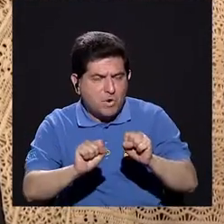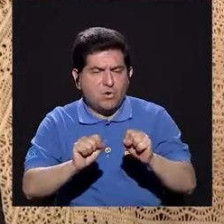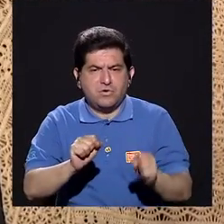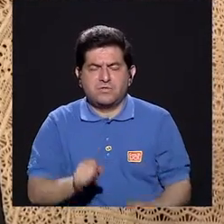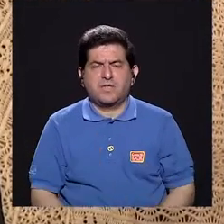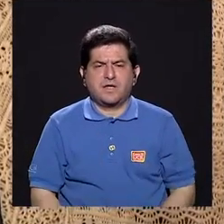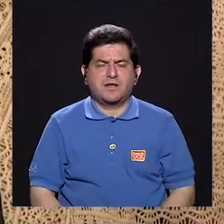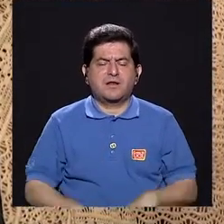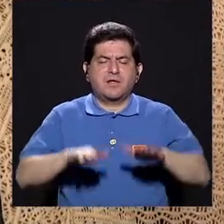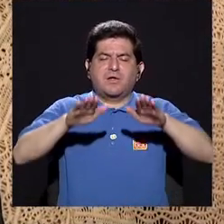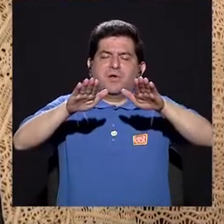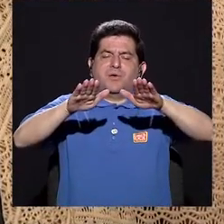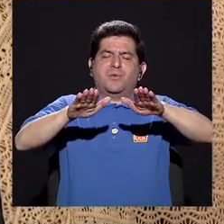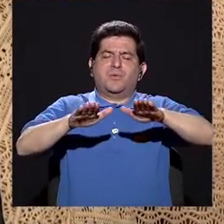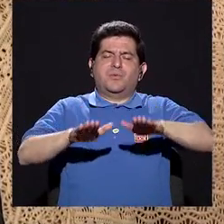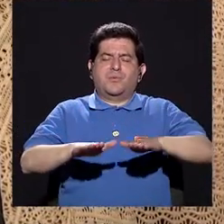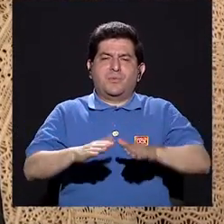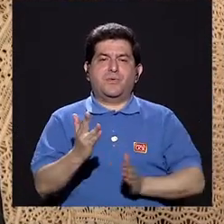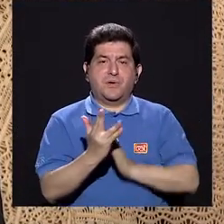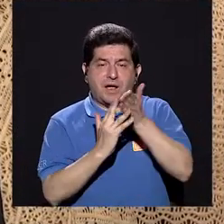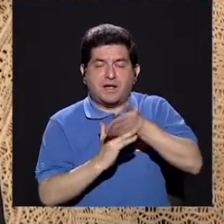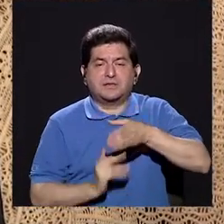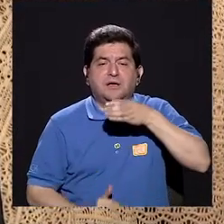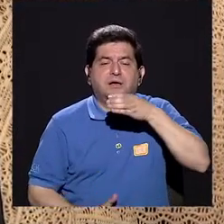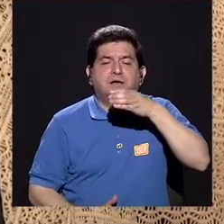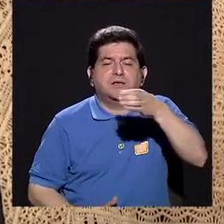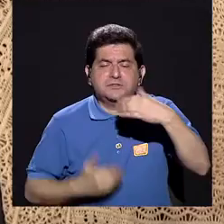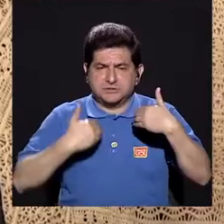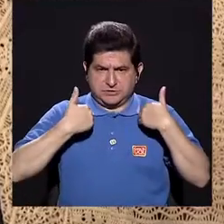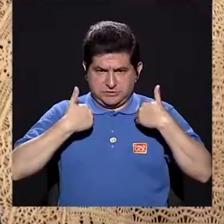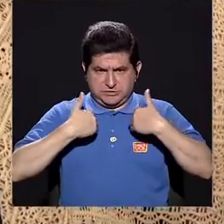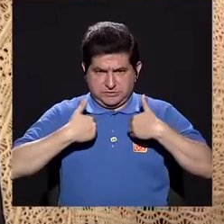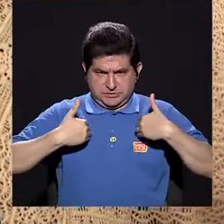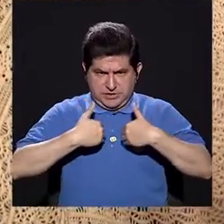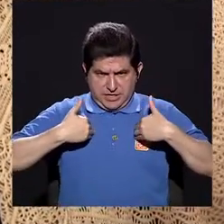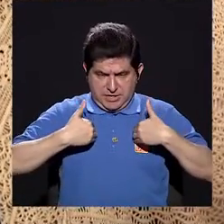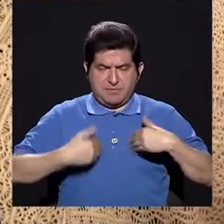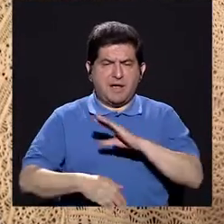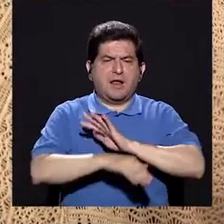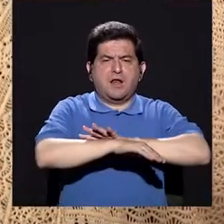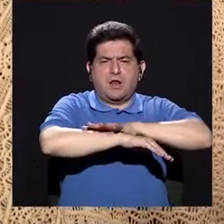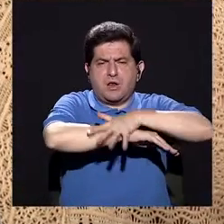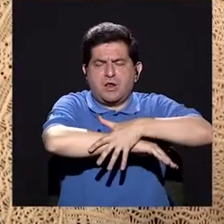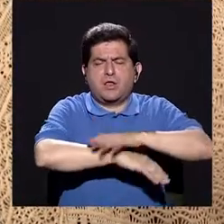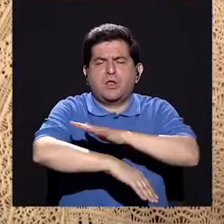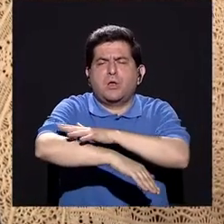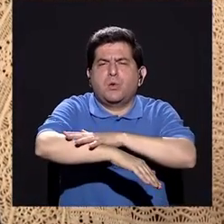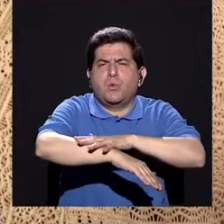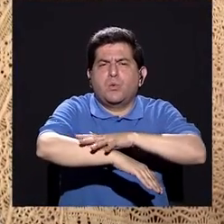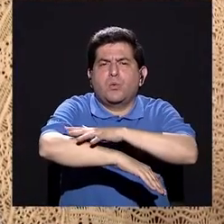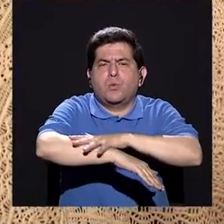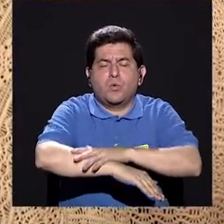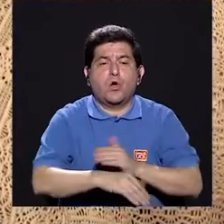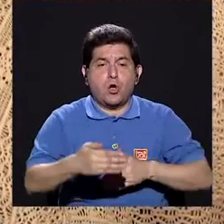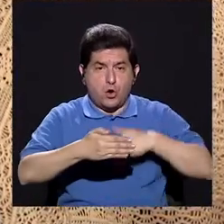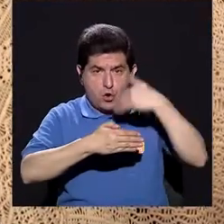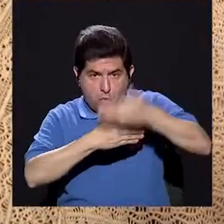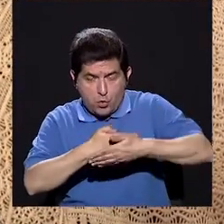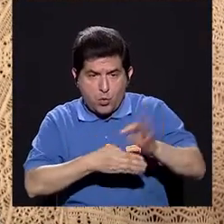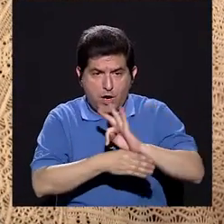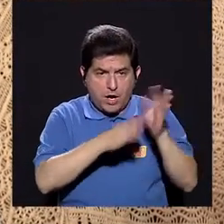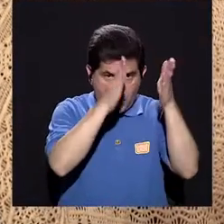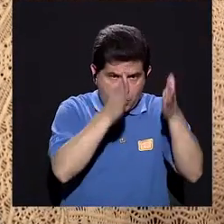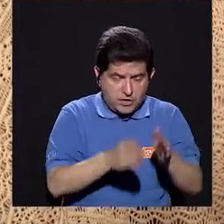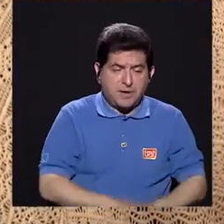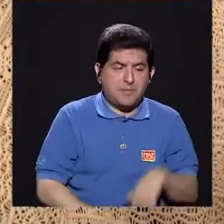relajar por medio del calor del animal y la textura del pelo para que el terapeuta luego entre y